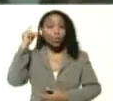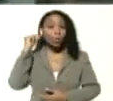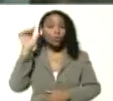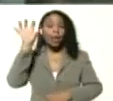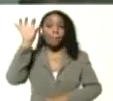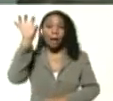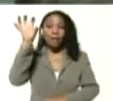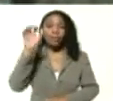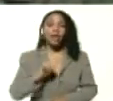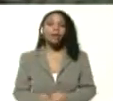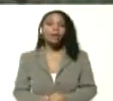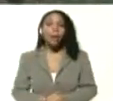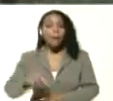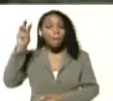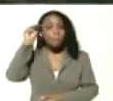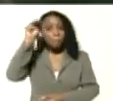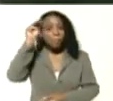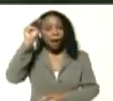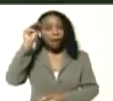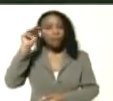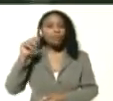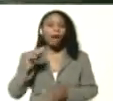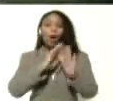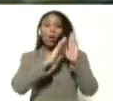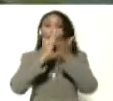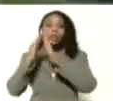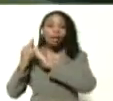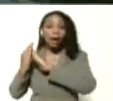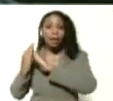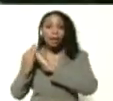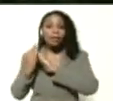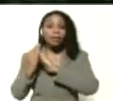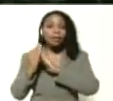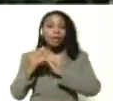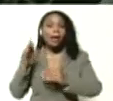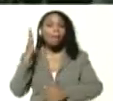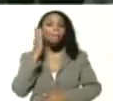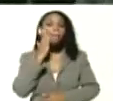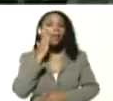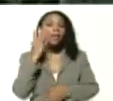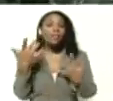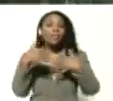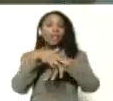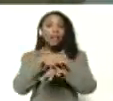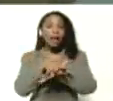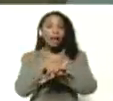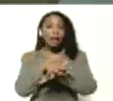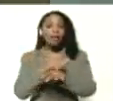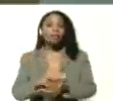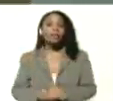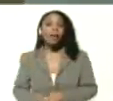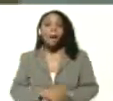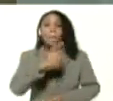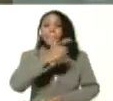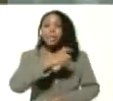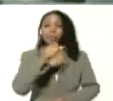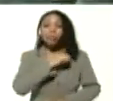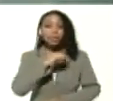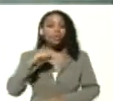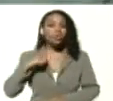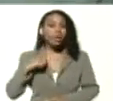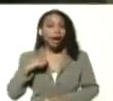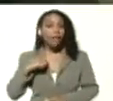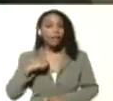patria, maestras comunitarias y madres integrales del CENIFA, personal de